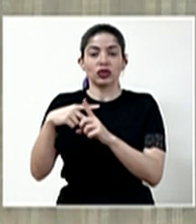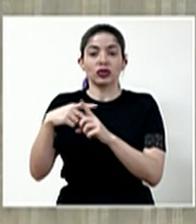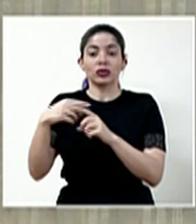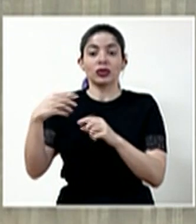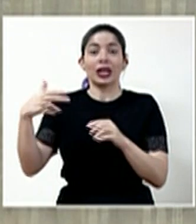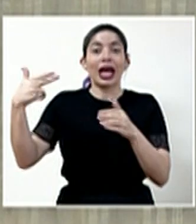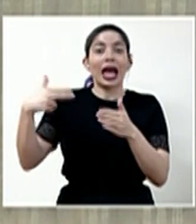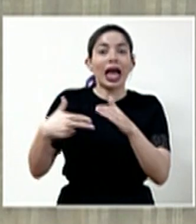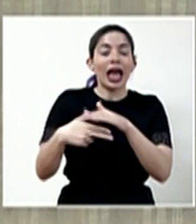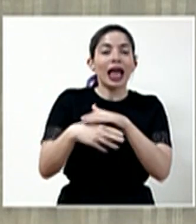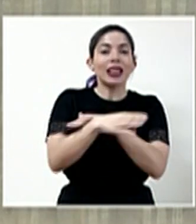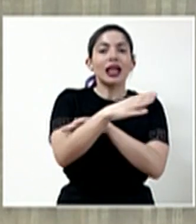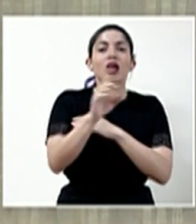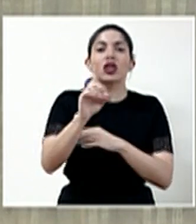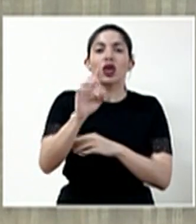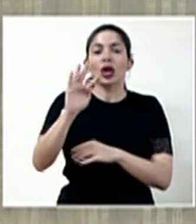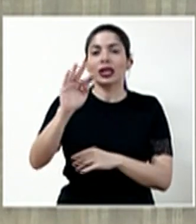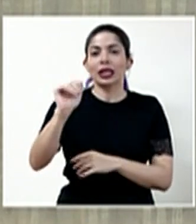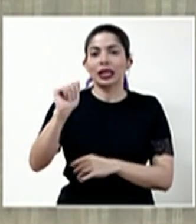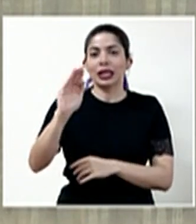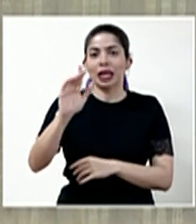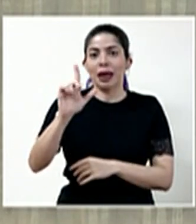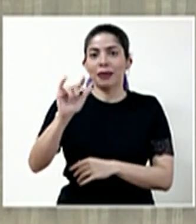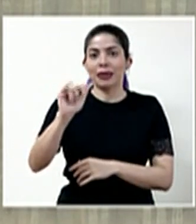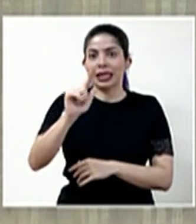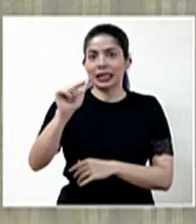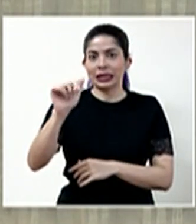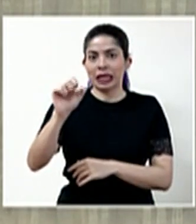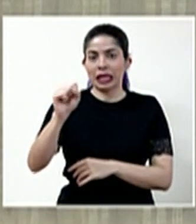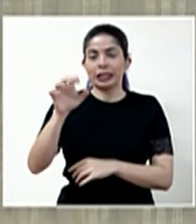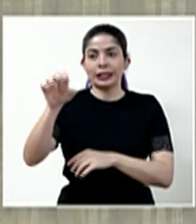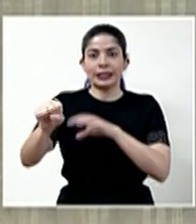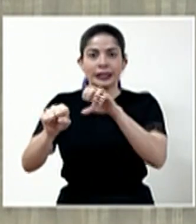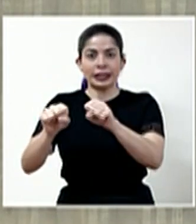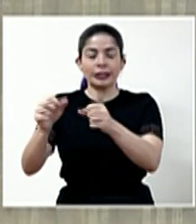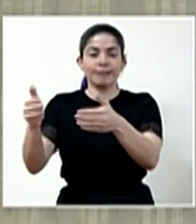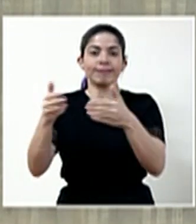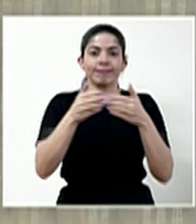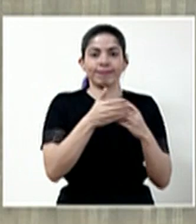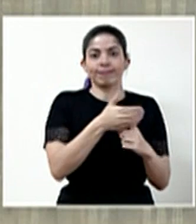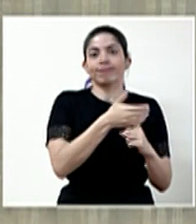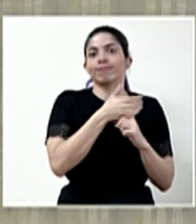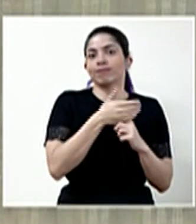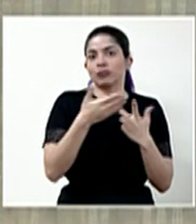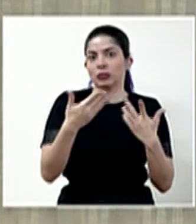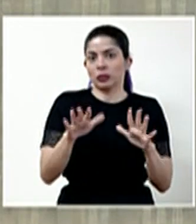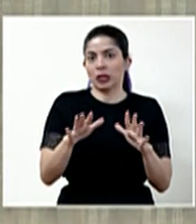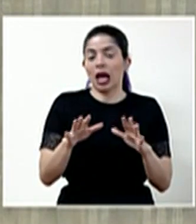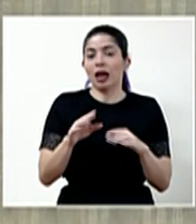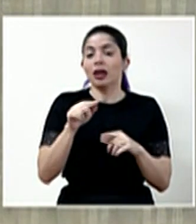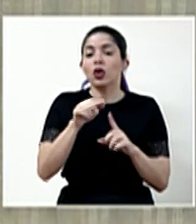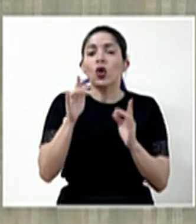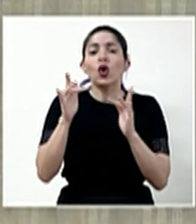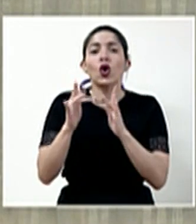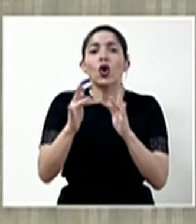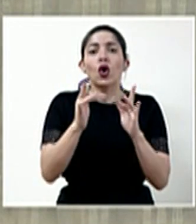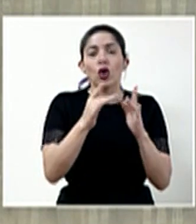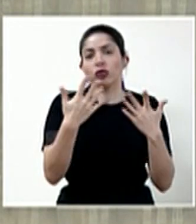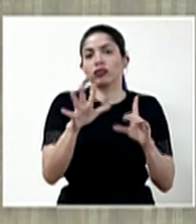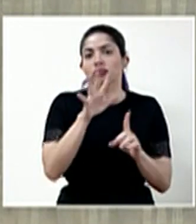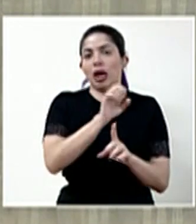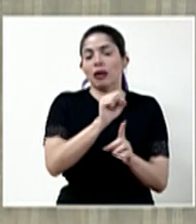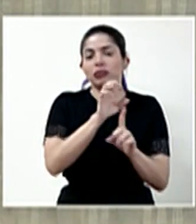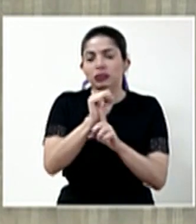por el puesto de tablillas y se encuentran ya aislados y están ubicados todos los contactos cercanos